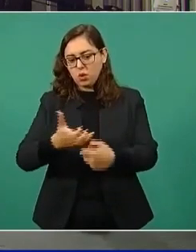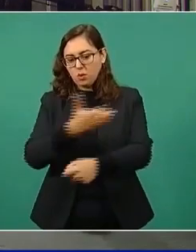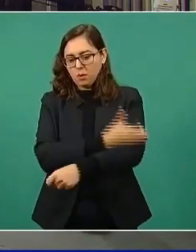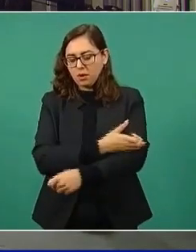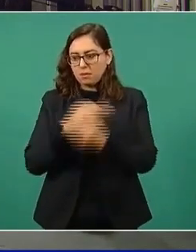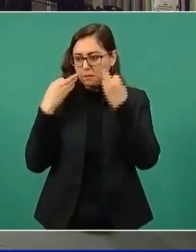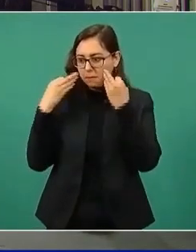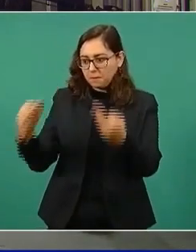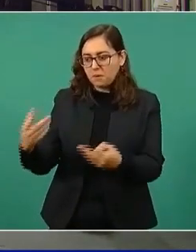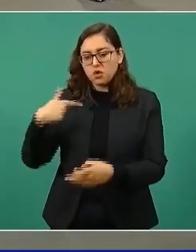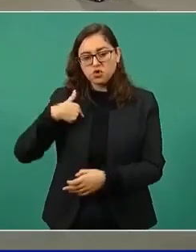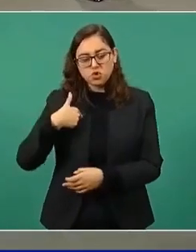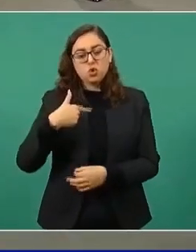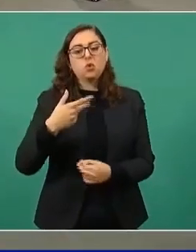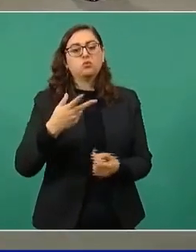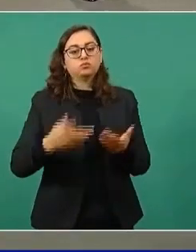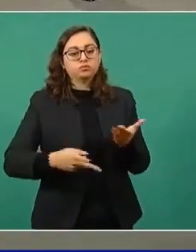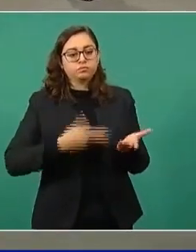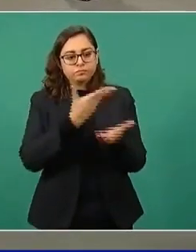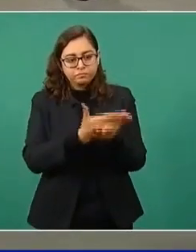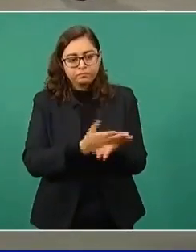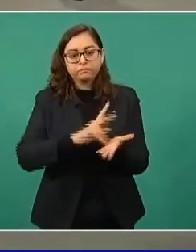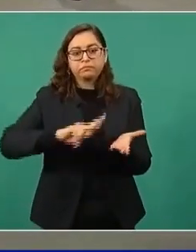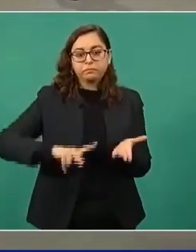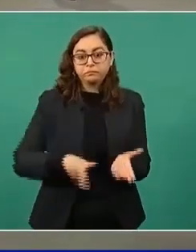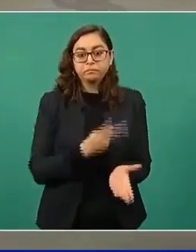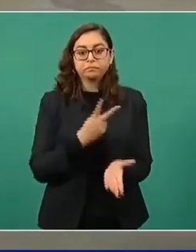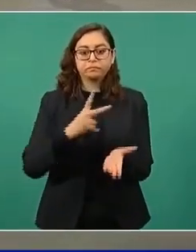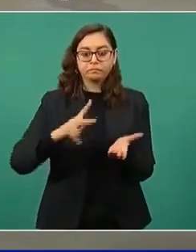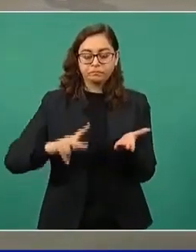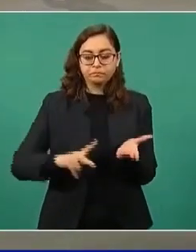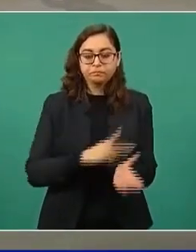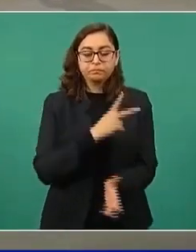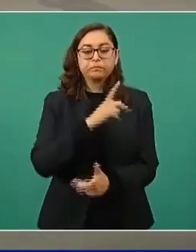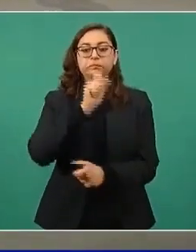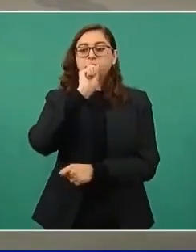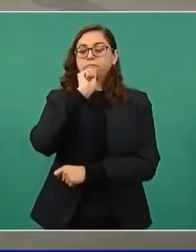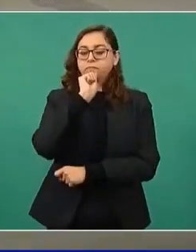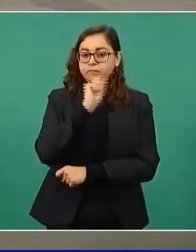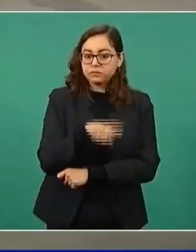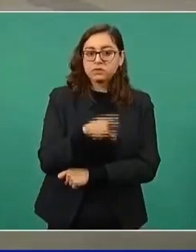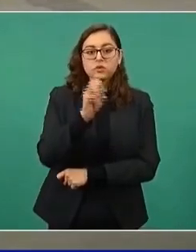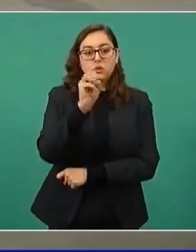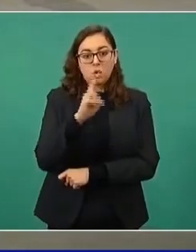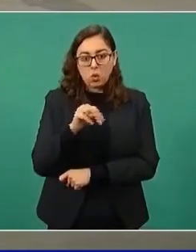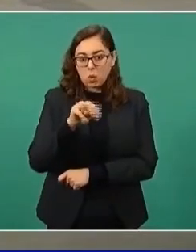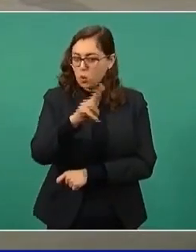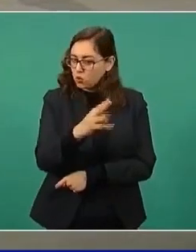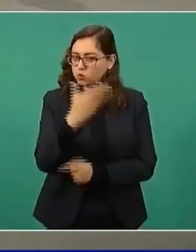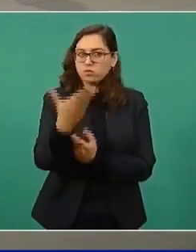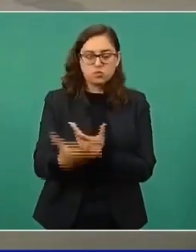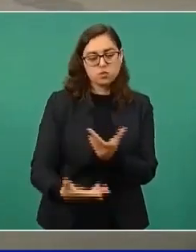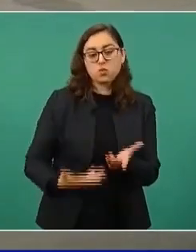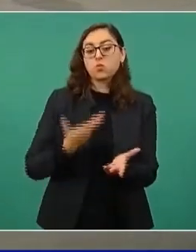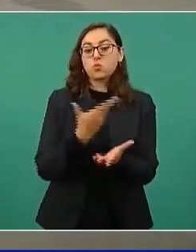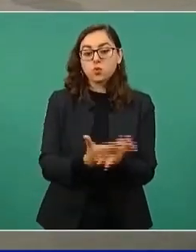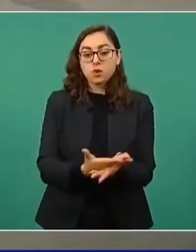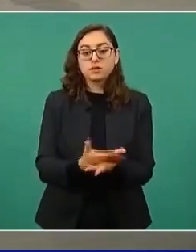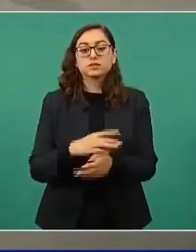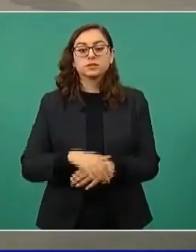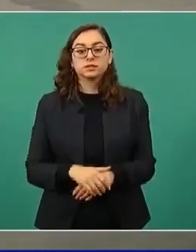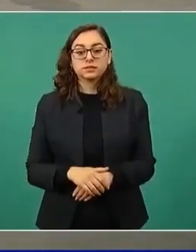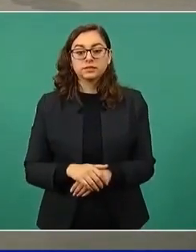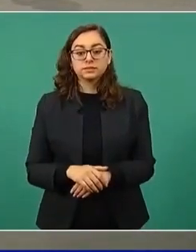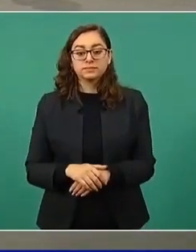Lo volví a plantear en la ONU. Lo